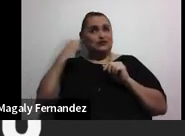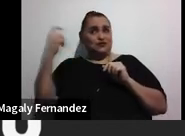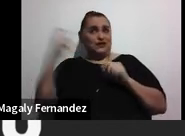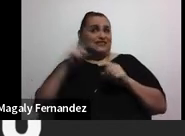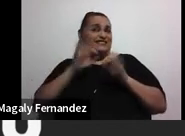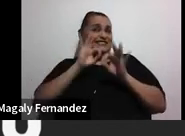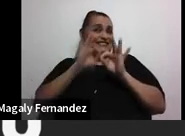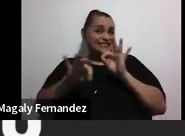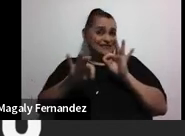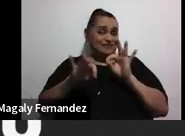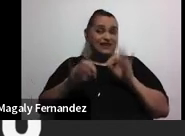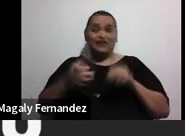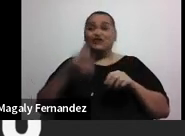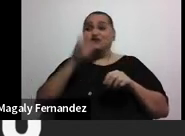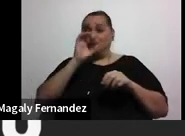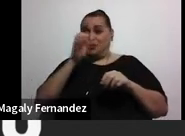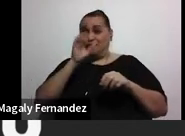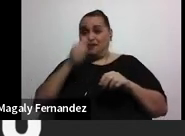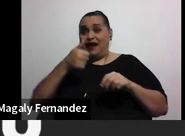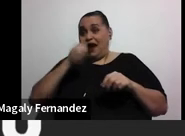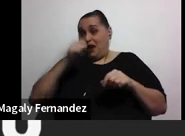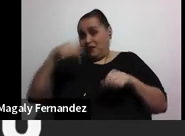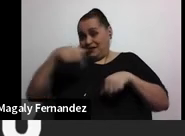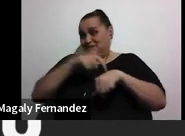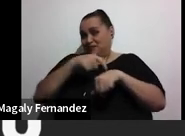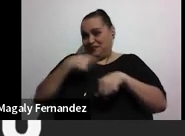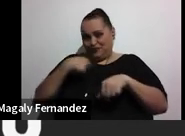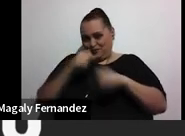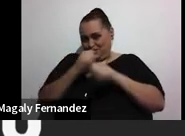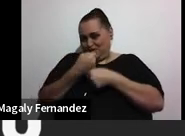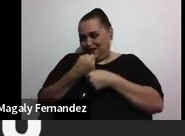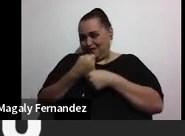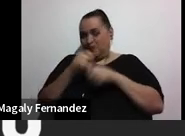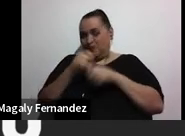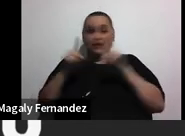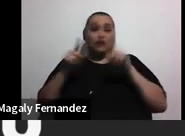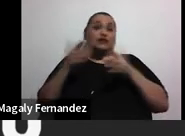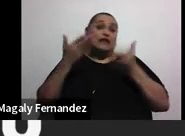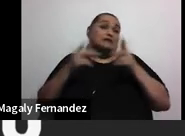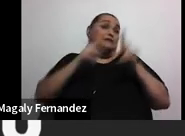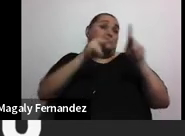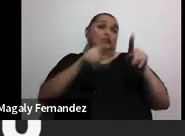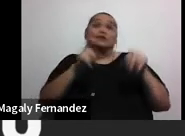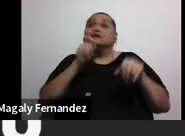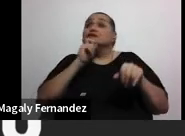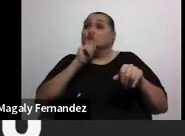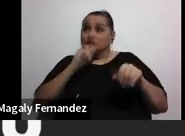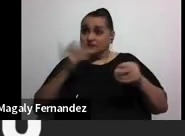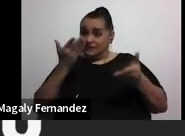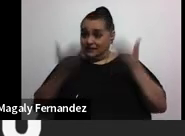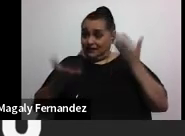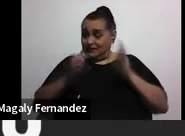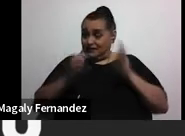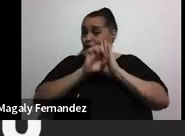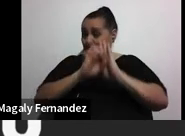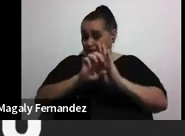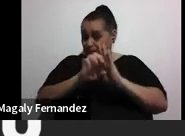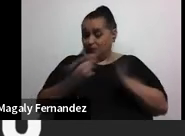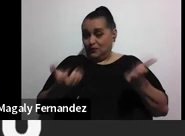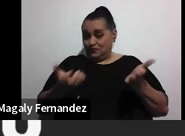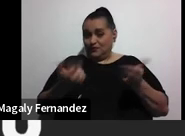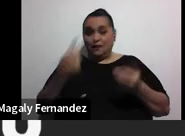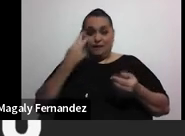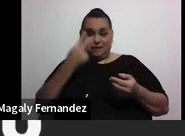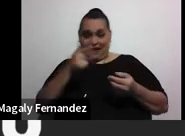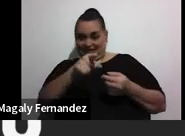yo lo estoy haciendo en este momento verdad pero puede ser que hay gente que le sea muy difícil por ejemplo vean este